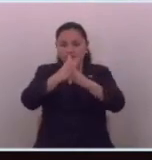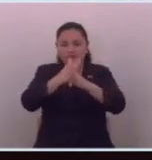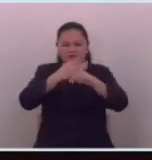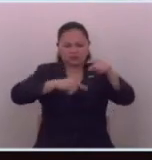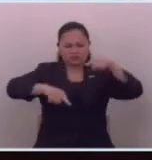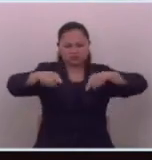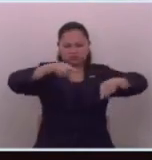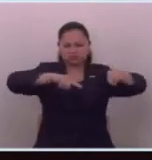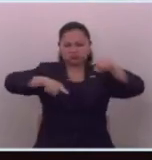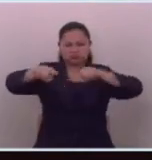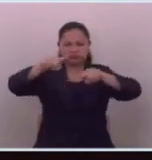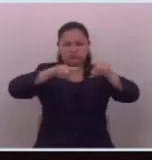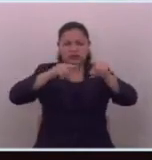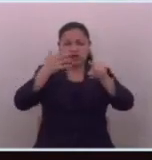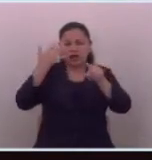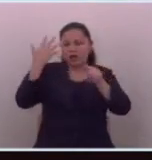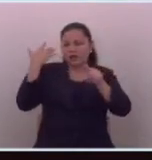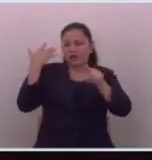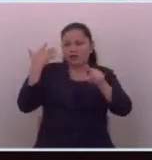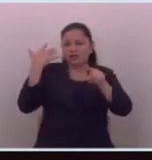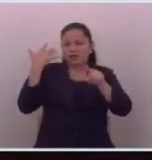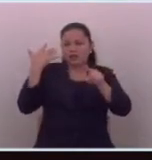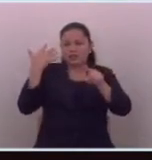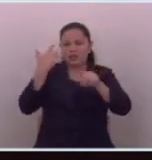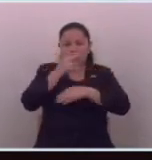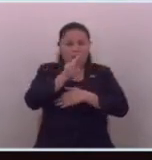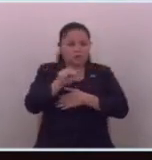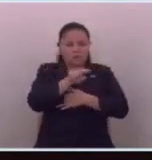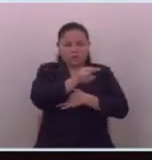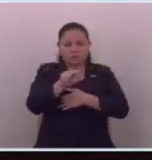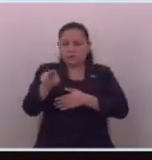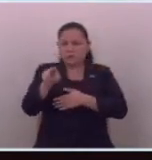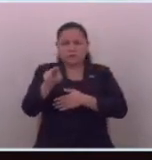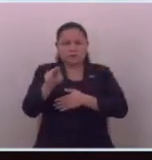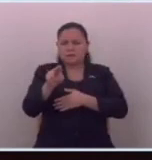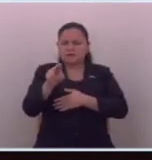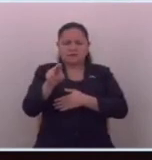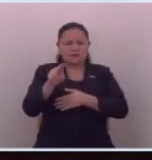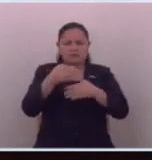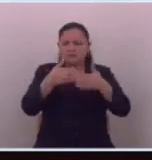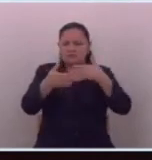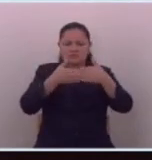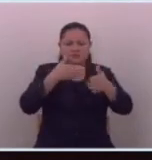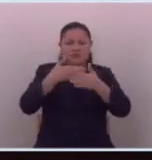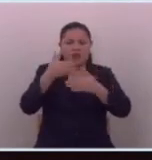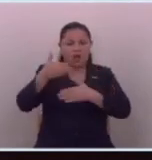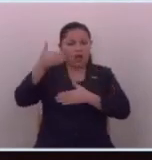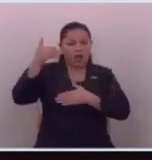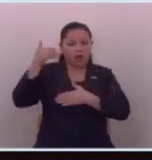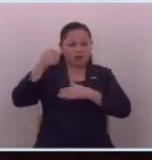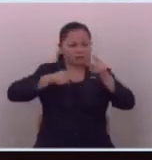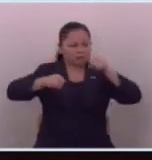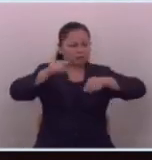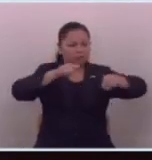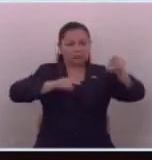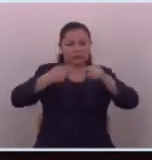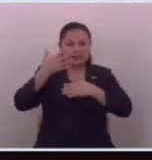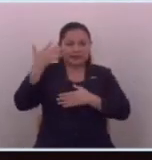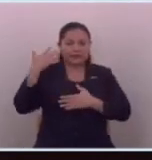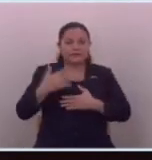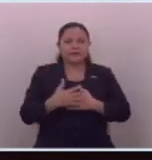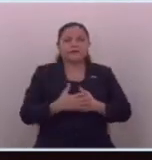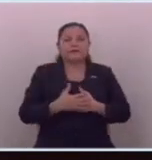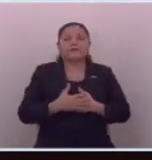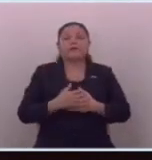atacado sin ninguna misericordia en años anteriores y